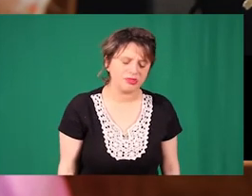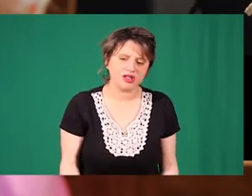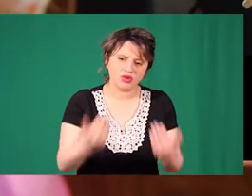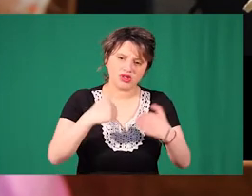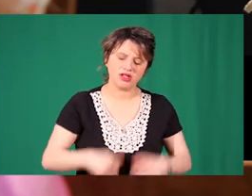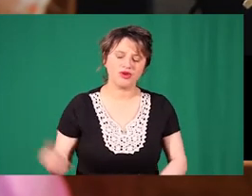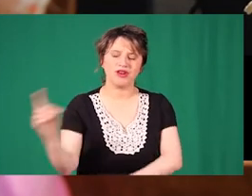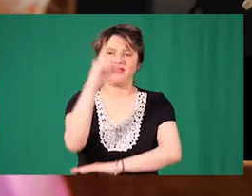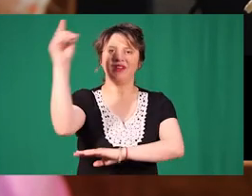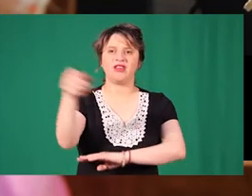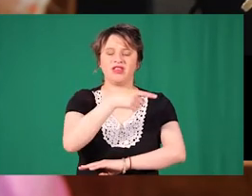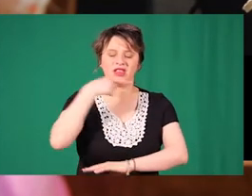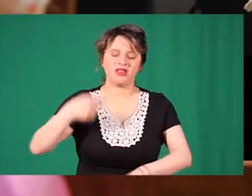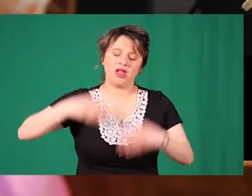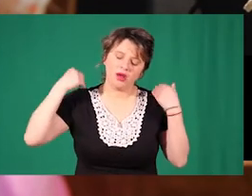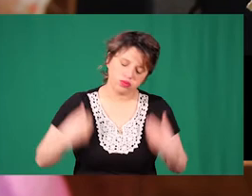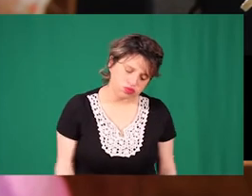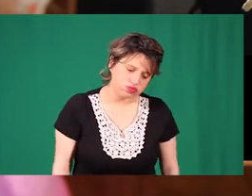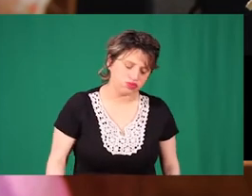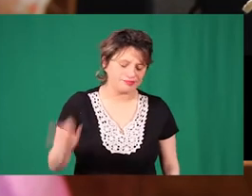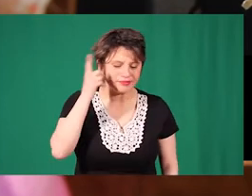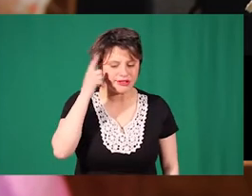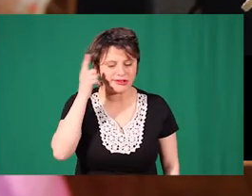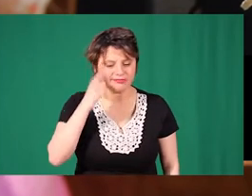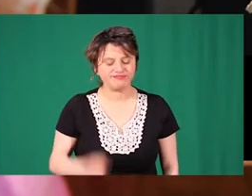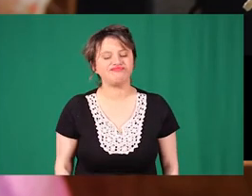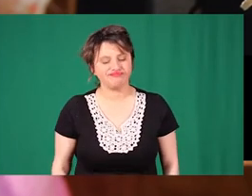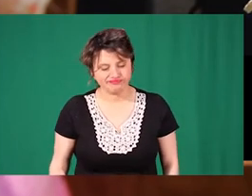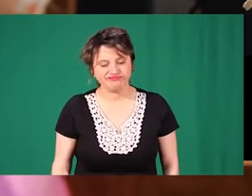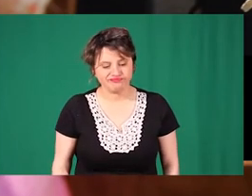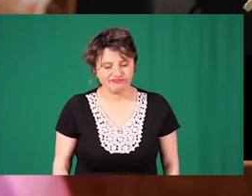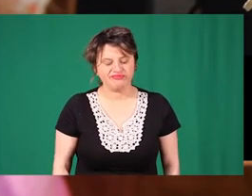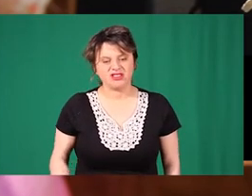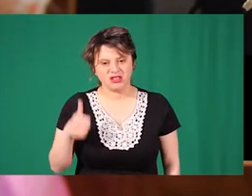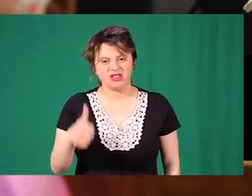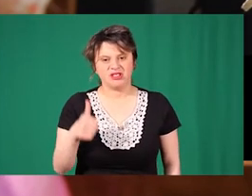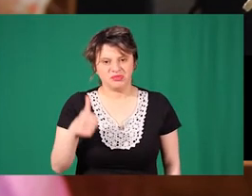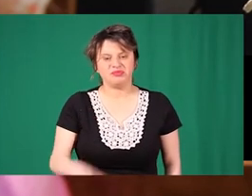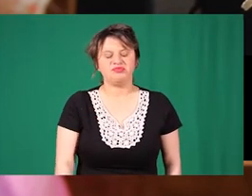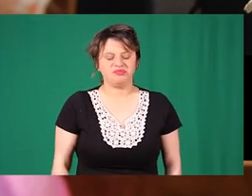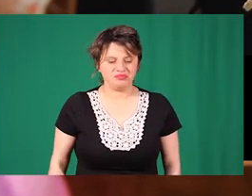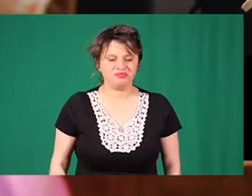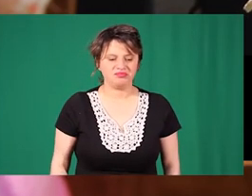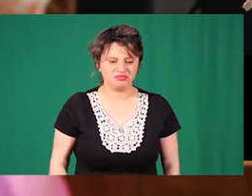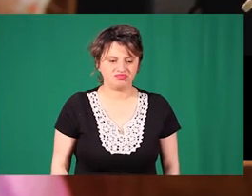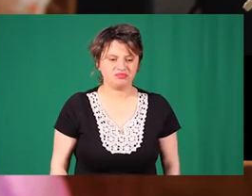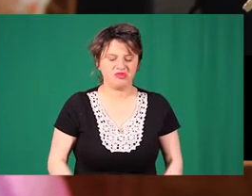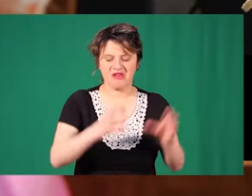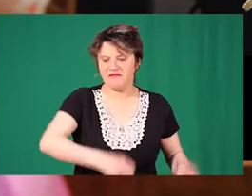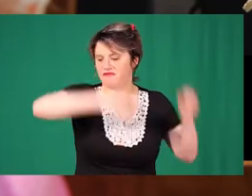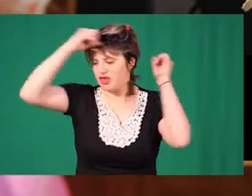En su interior, la abejita ya cansada piensa Creo que tienes razón Voy a